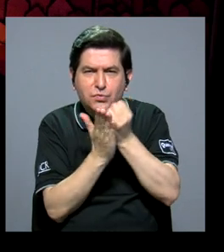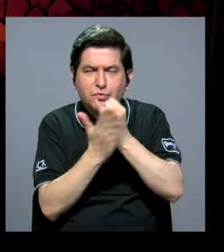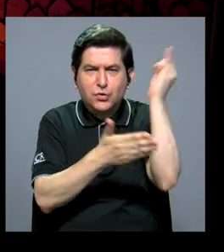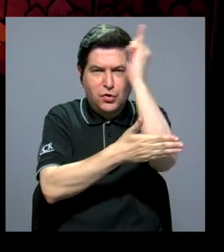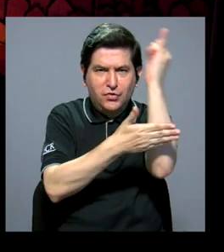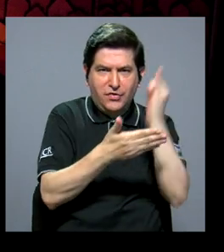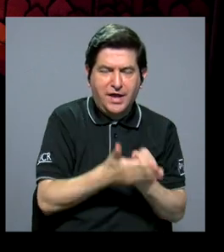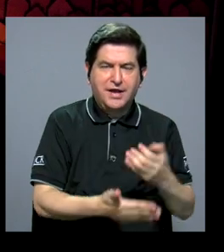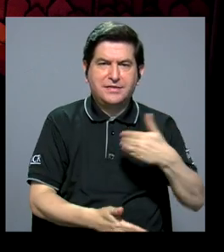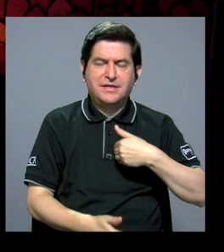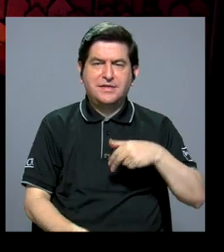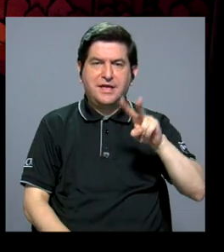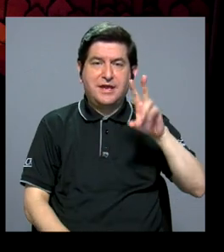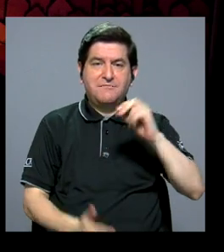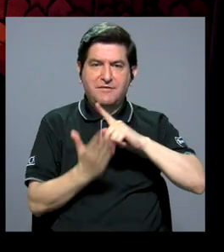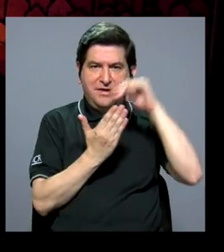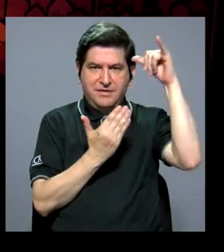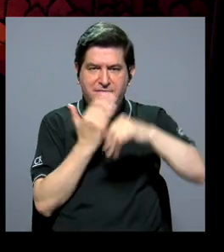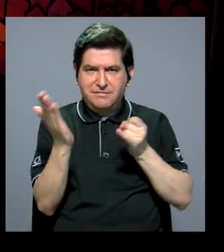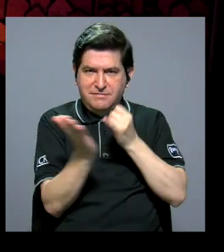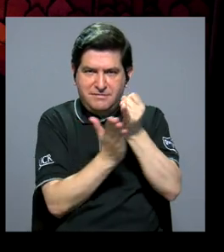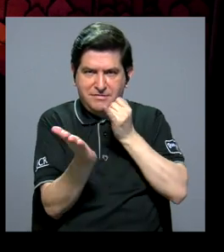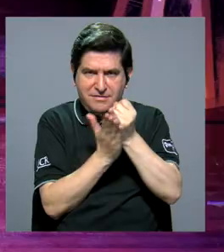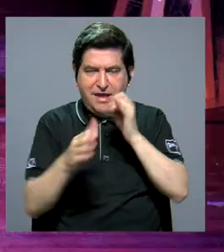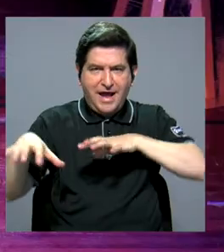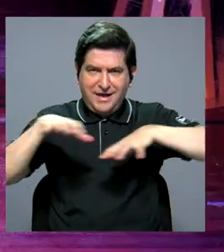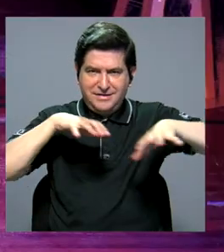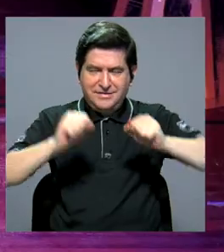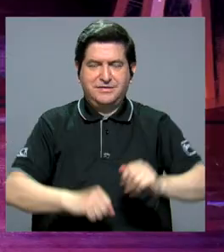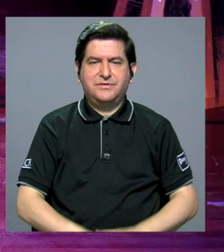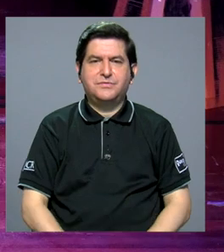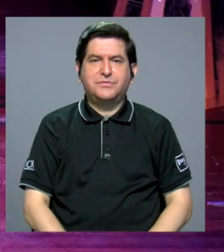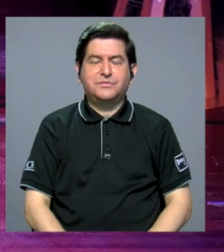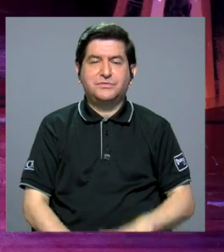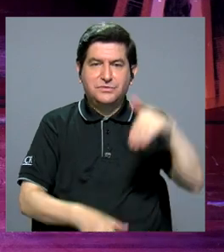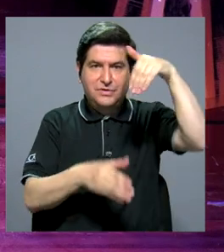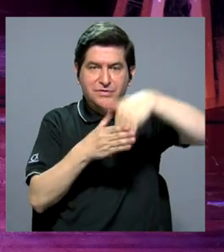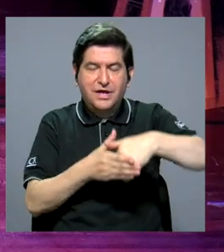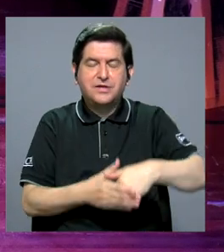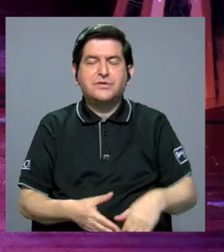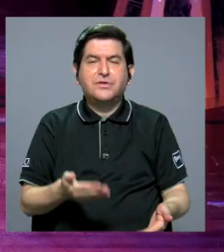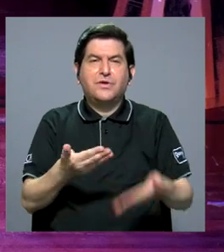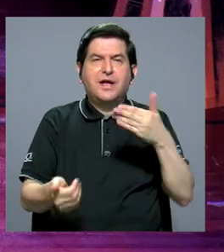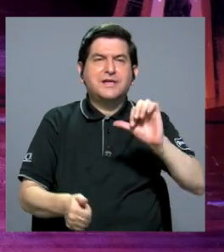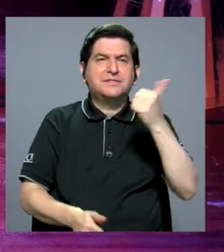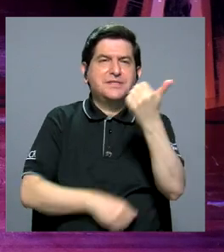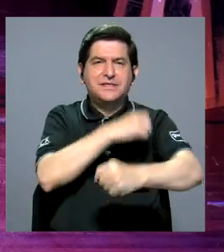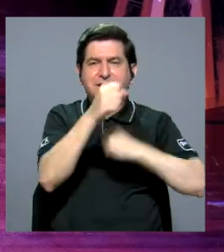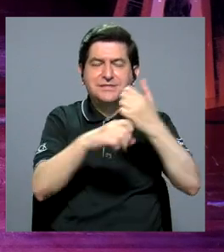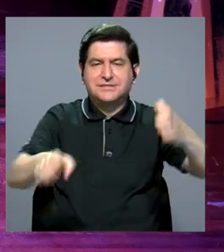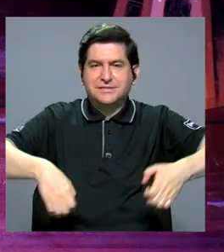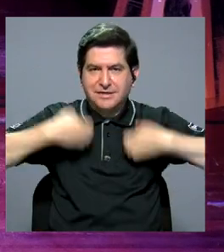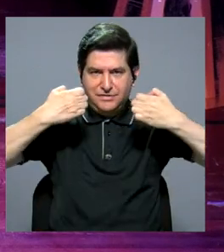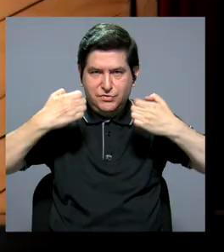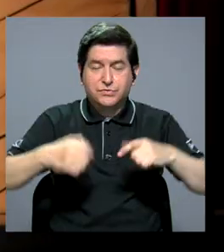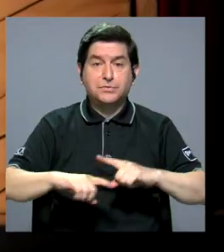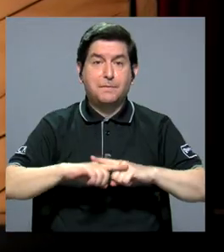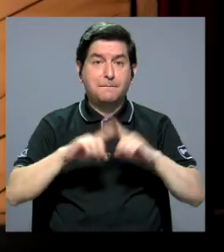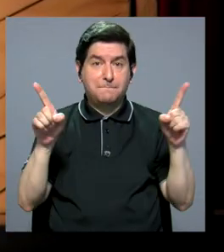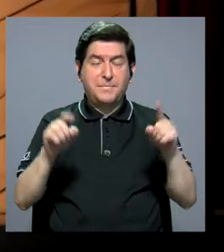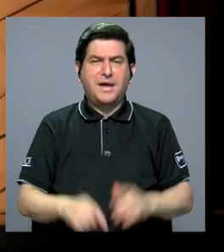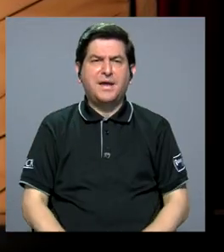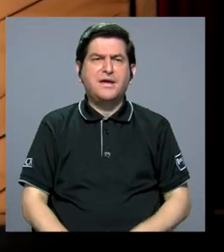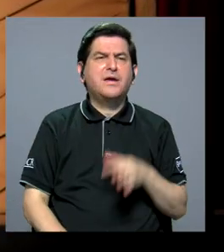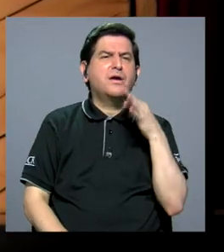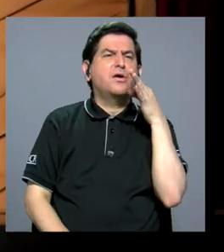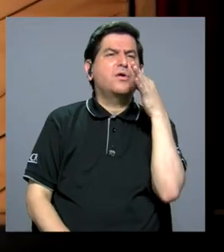en Arte tiene más de 20 proyectos de investigación activos en el marco de sus casi 10 años de existencia. Pero, ¿hacia